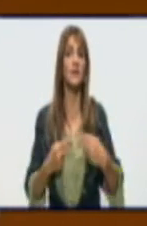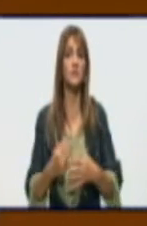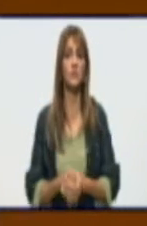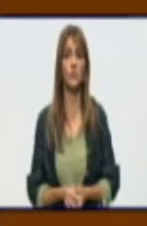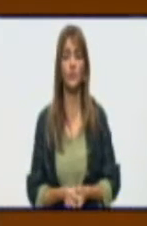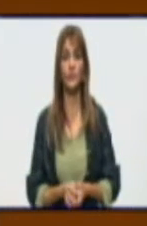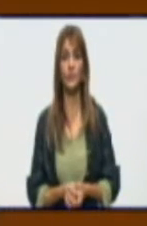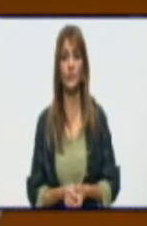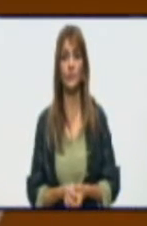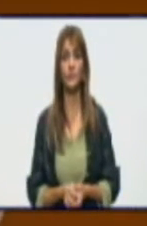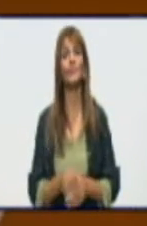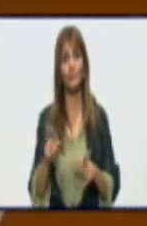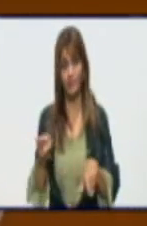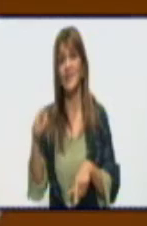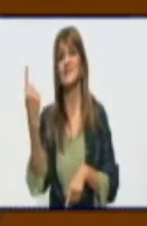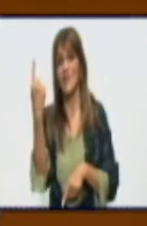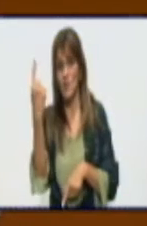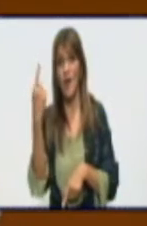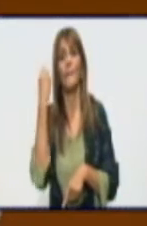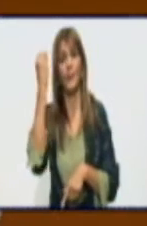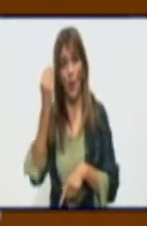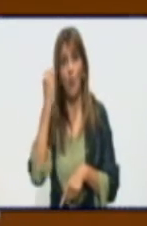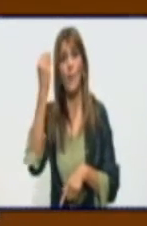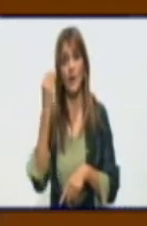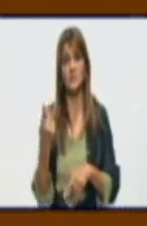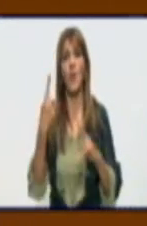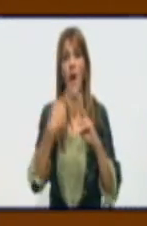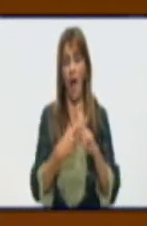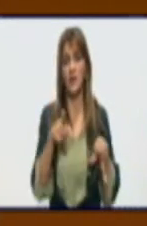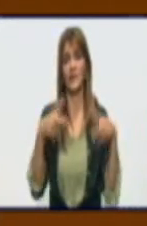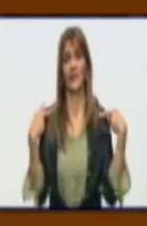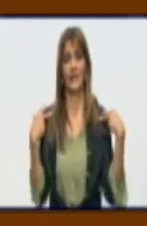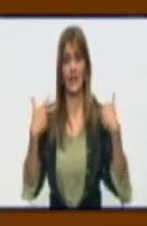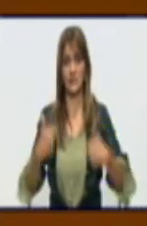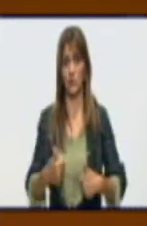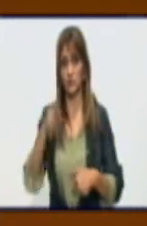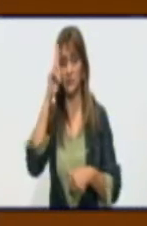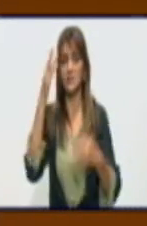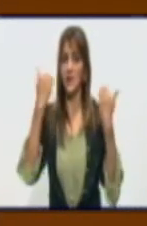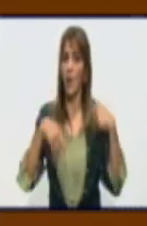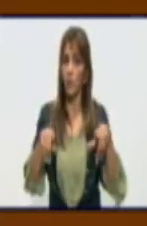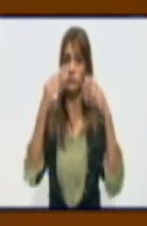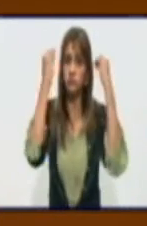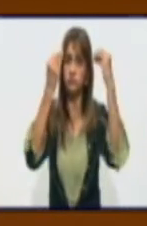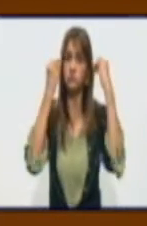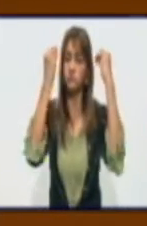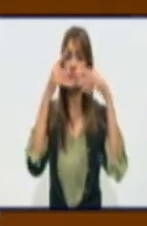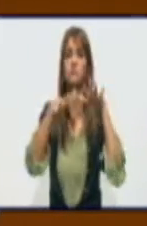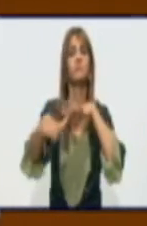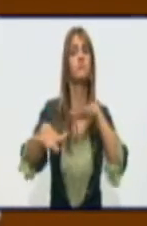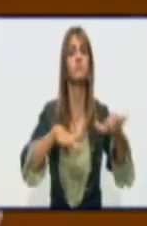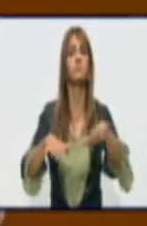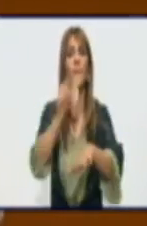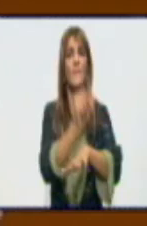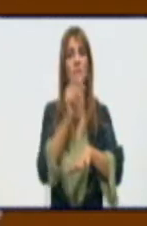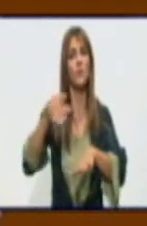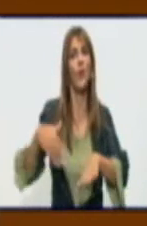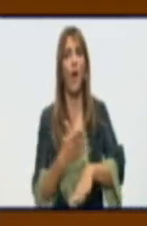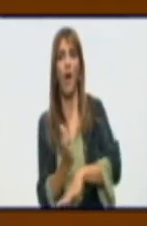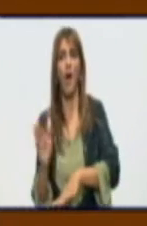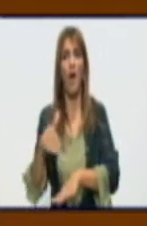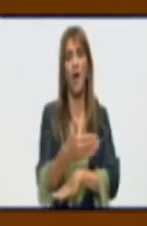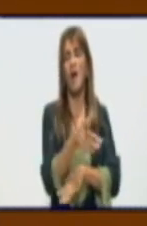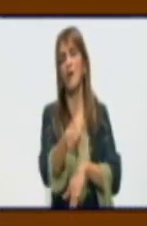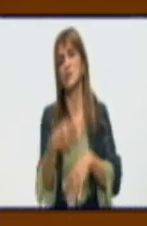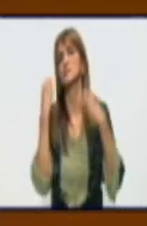Efectivamente, esa es una de nuestras preocupaciones y la del país también. Ellos lo han expresado en nuestras reuniones. El tema de la movilidad, el control de la movilidad, sobre todo